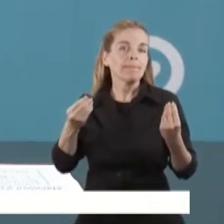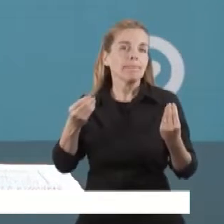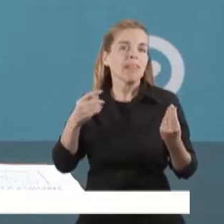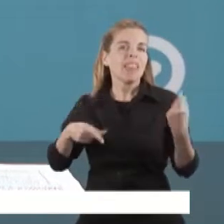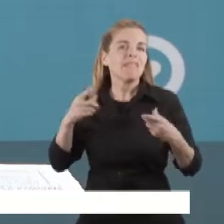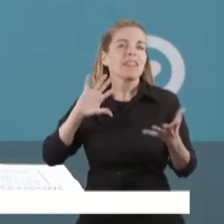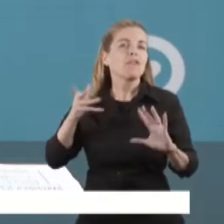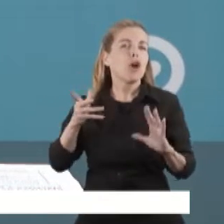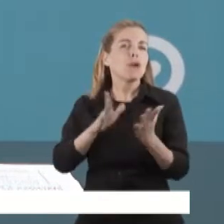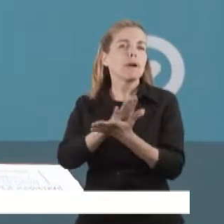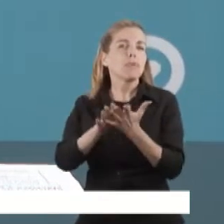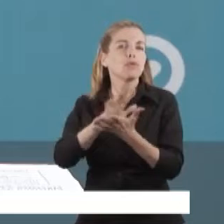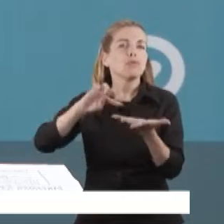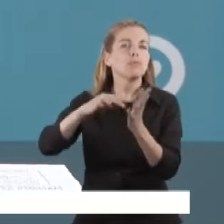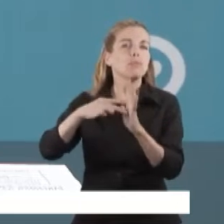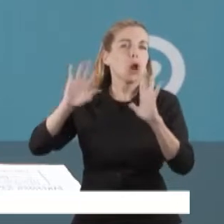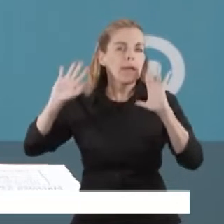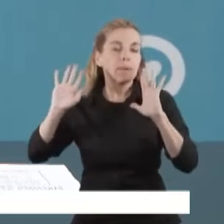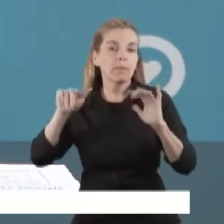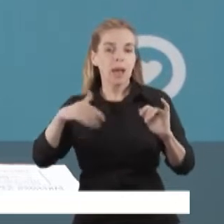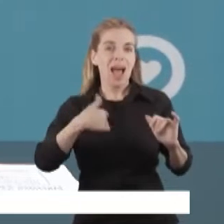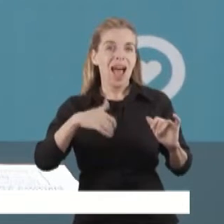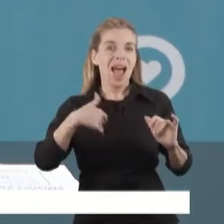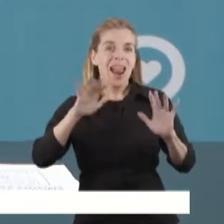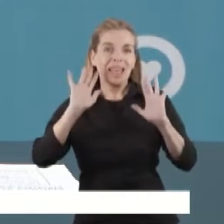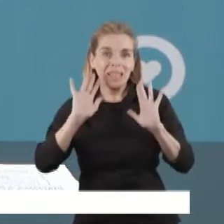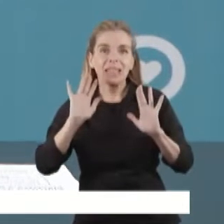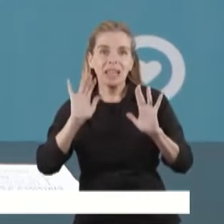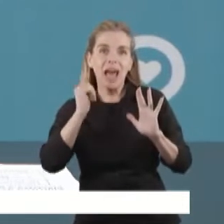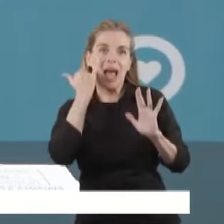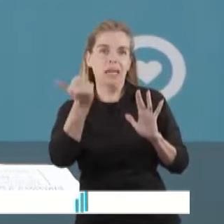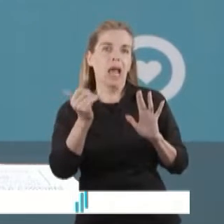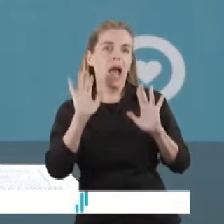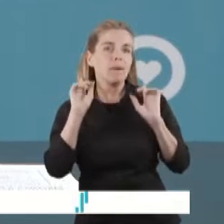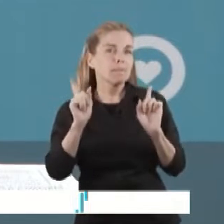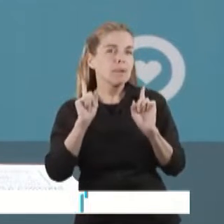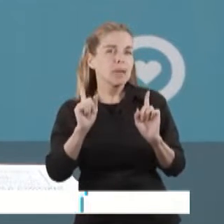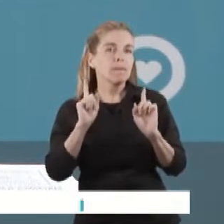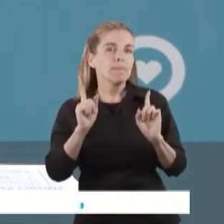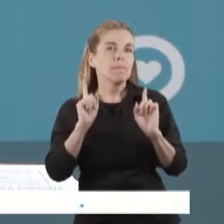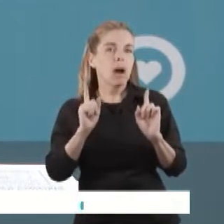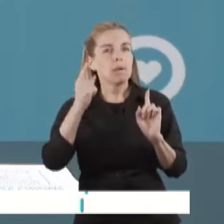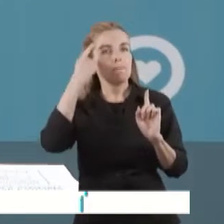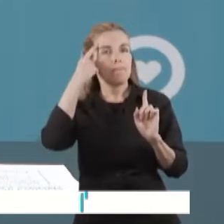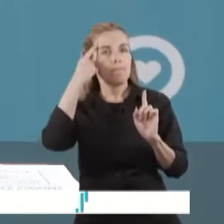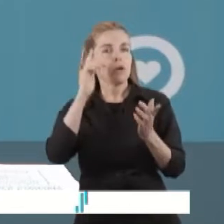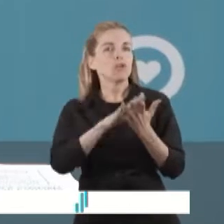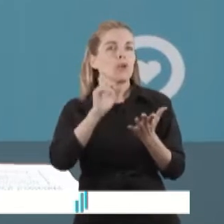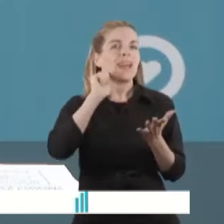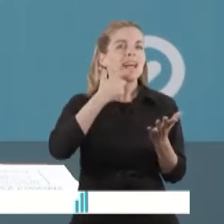maneras. Sin embargo, la Argentina, más allá de lo que se ha planteado, ha sostenido la provisión de gas